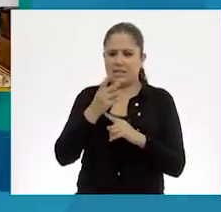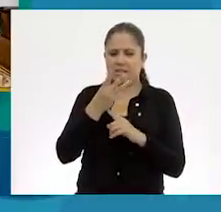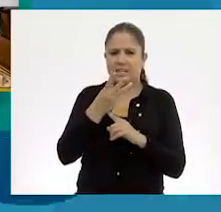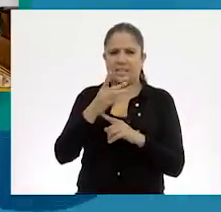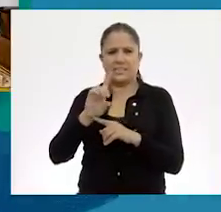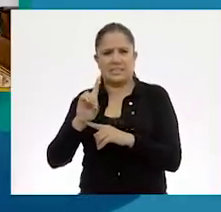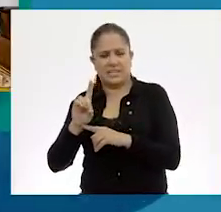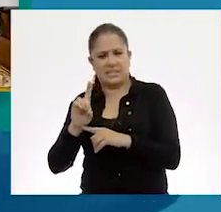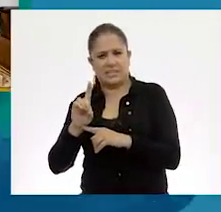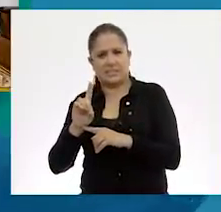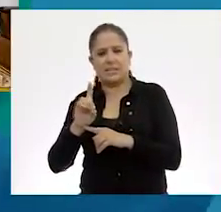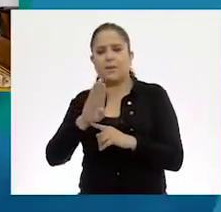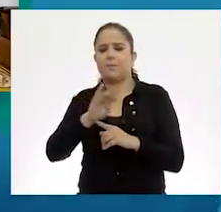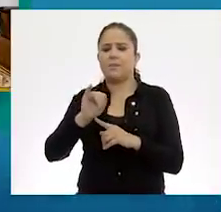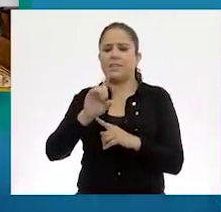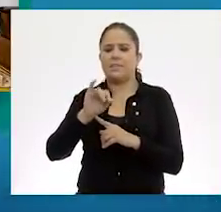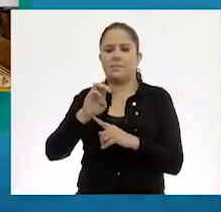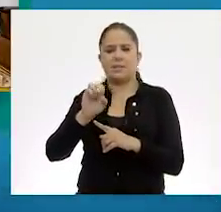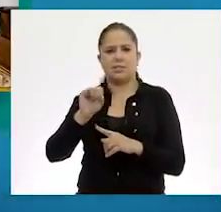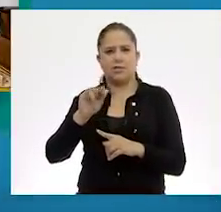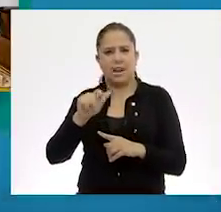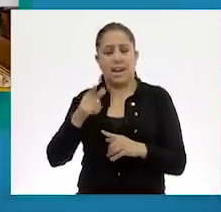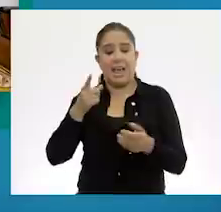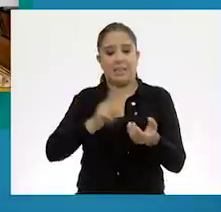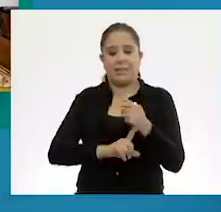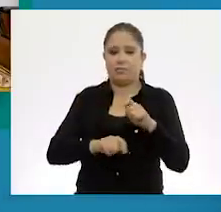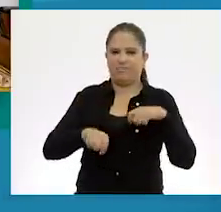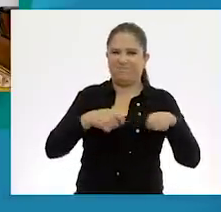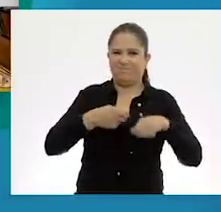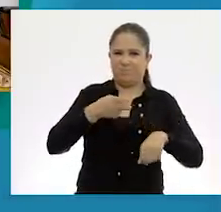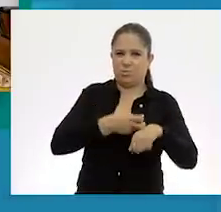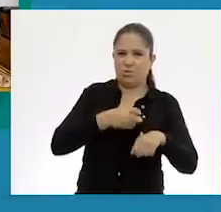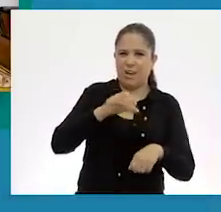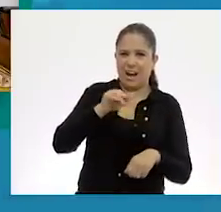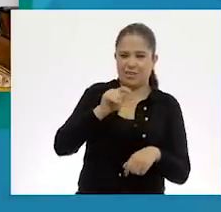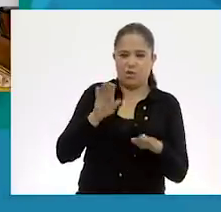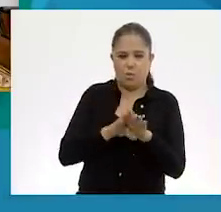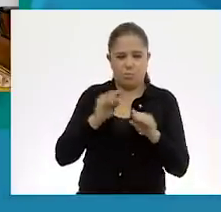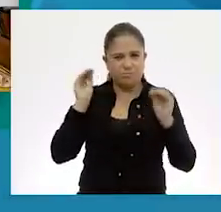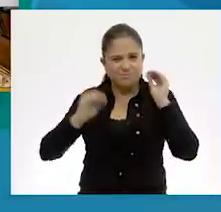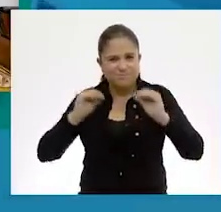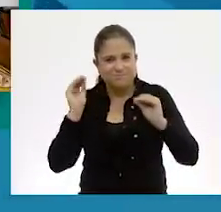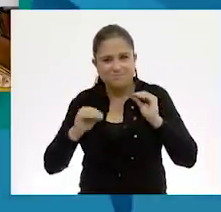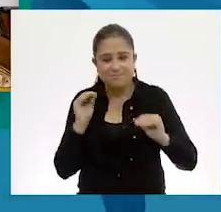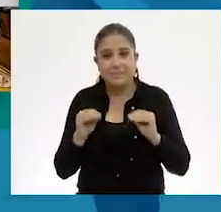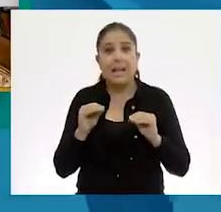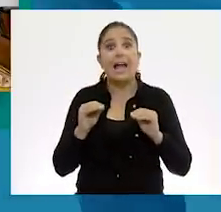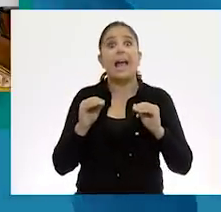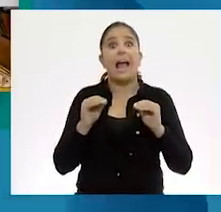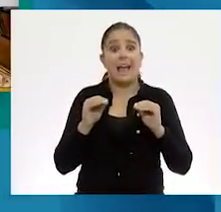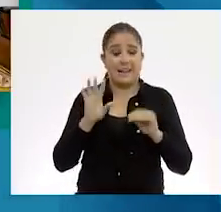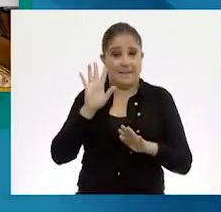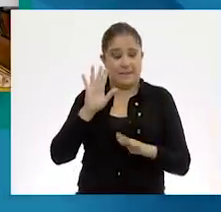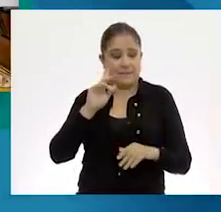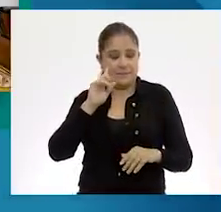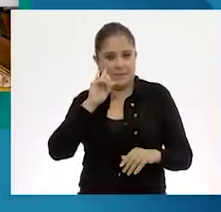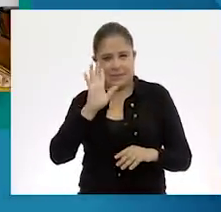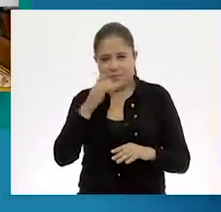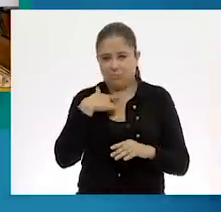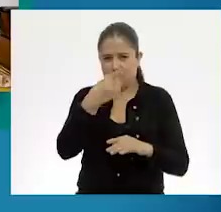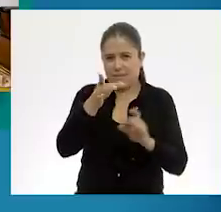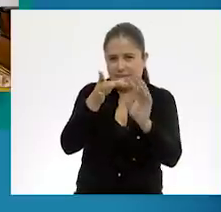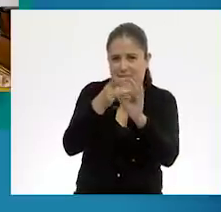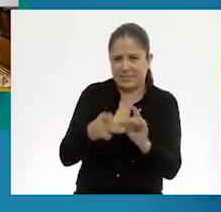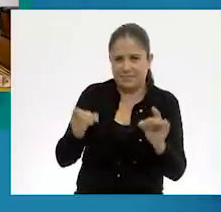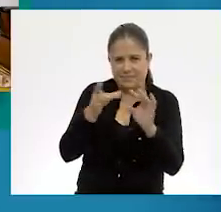y la tridimensionalidad en la cartonería tradicional mexicana. Pero, primero te quisiera platicar